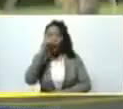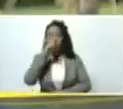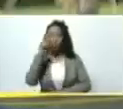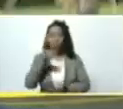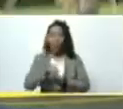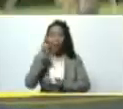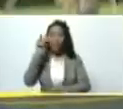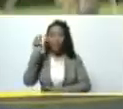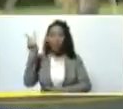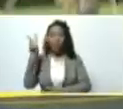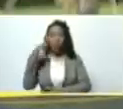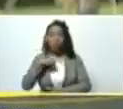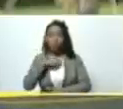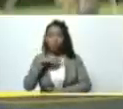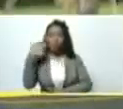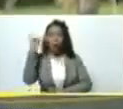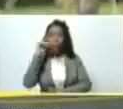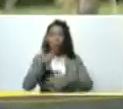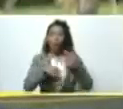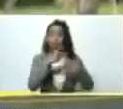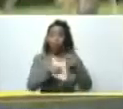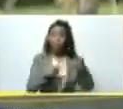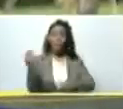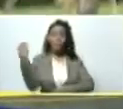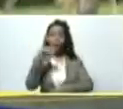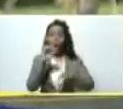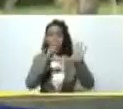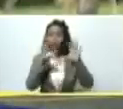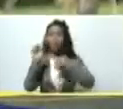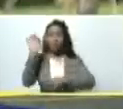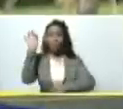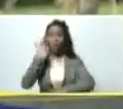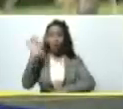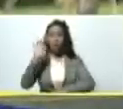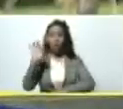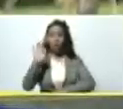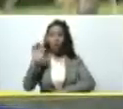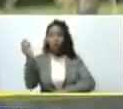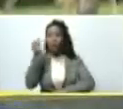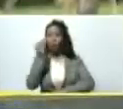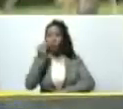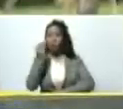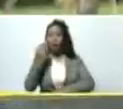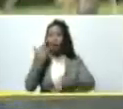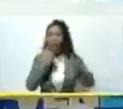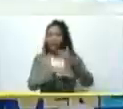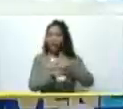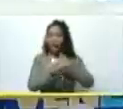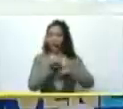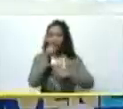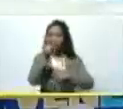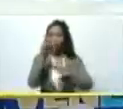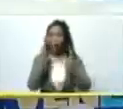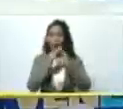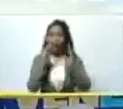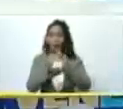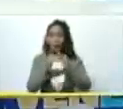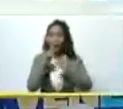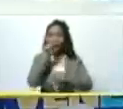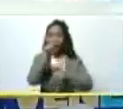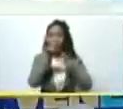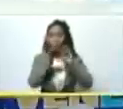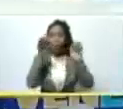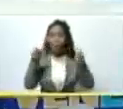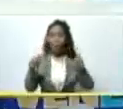estamos produciendo más del 80% del alimento que va a tu casa a tu mesa